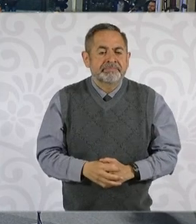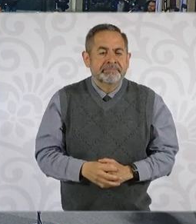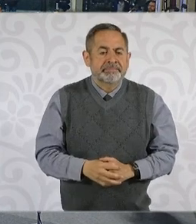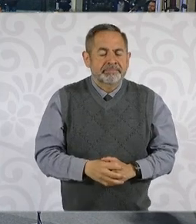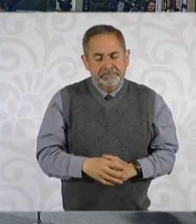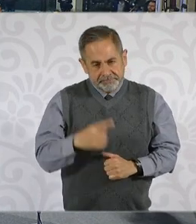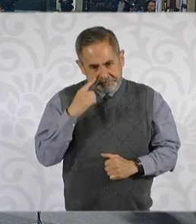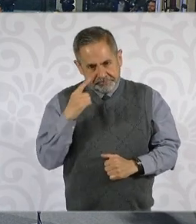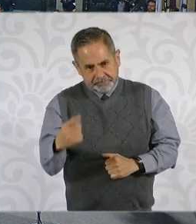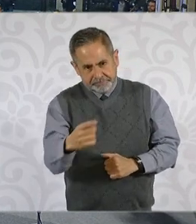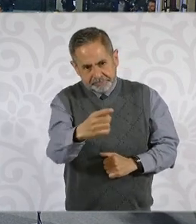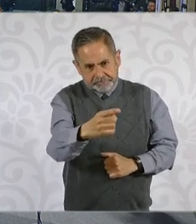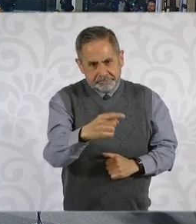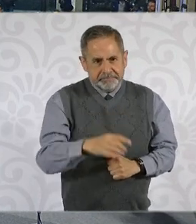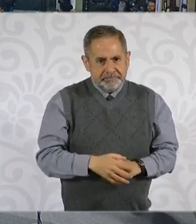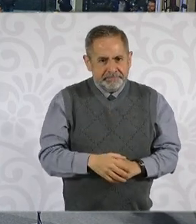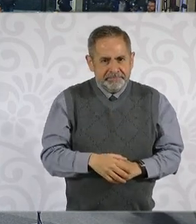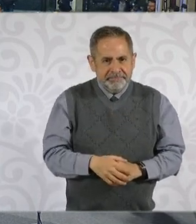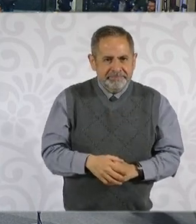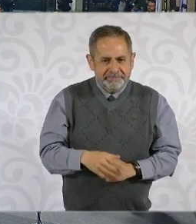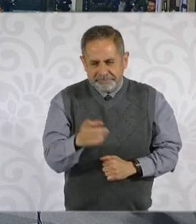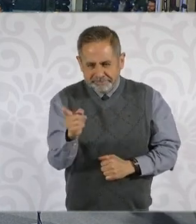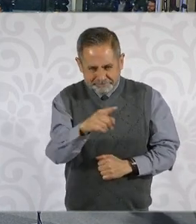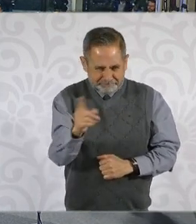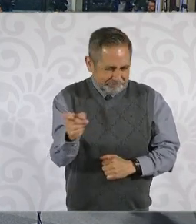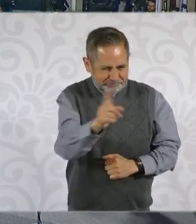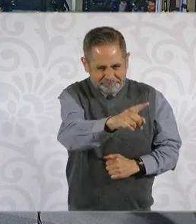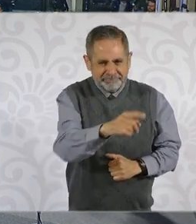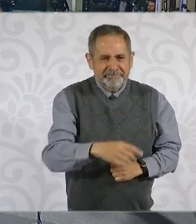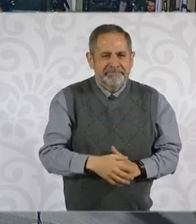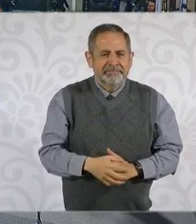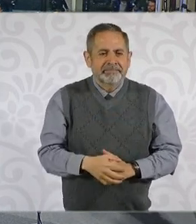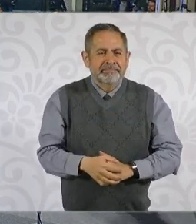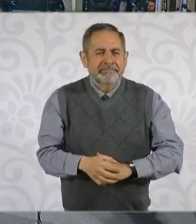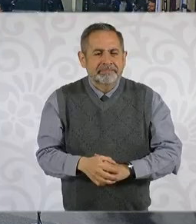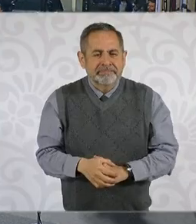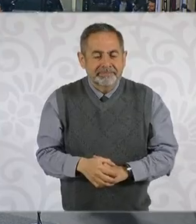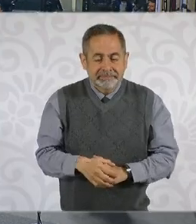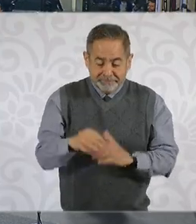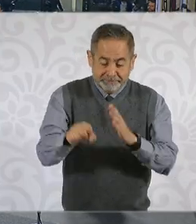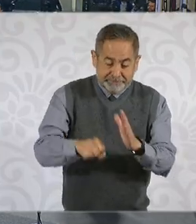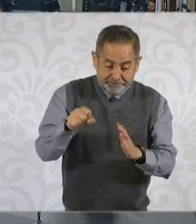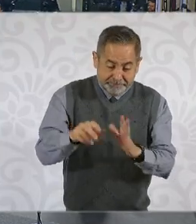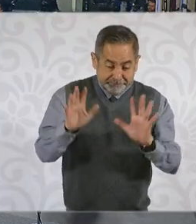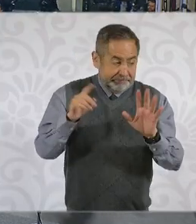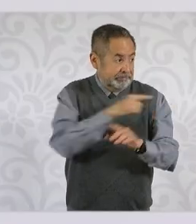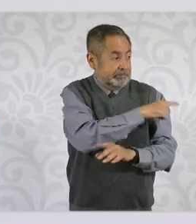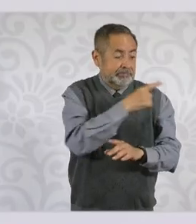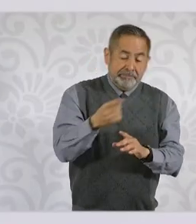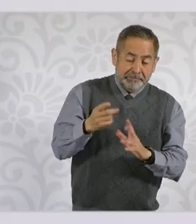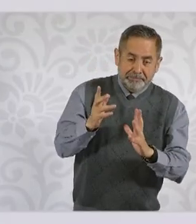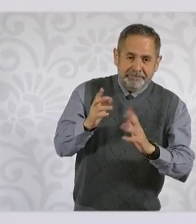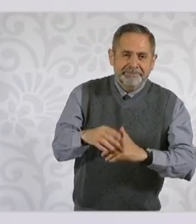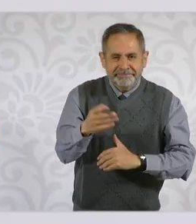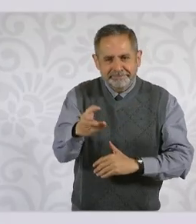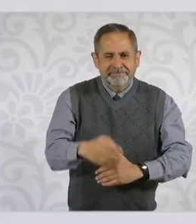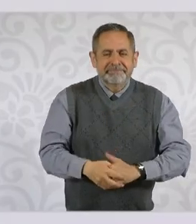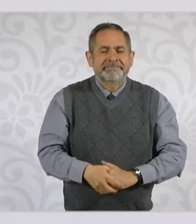A ver acá porque son de tómbola, ya ven que la tómbola ahora es la democracia.